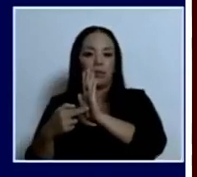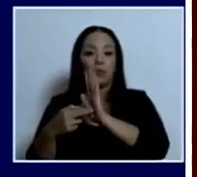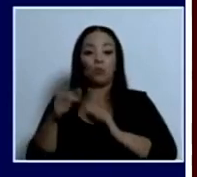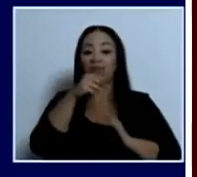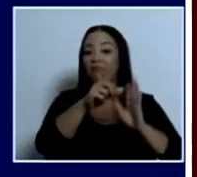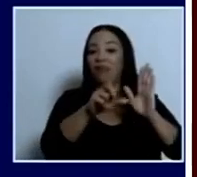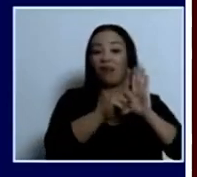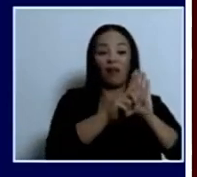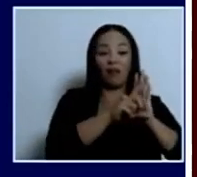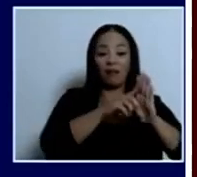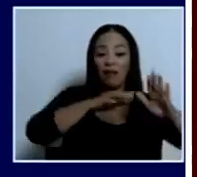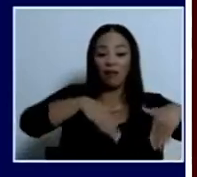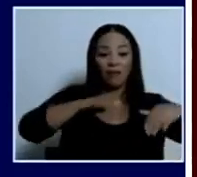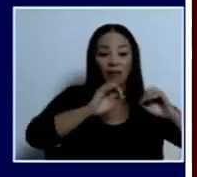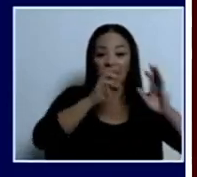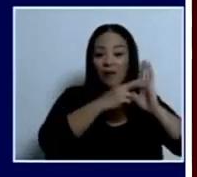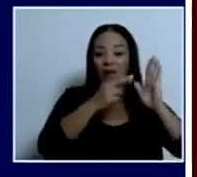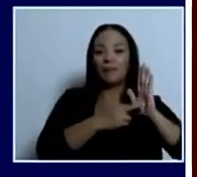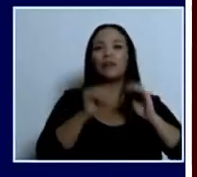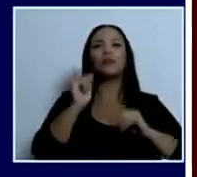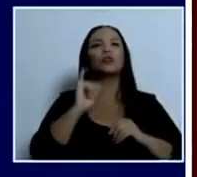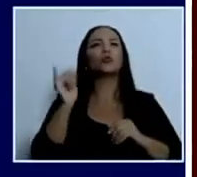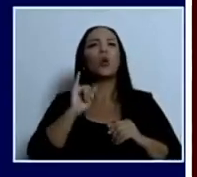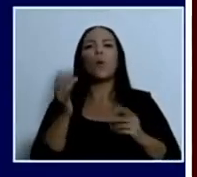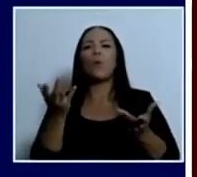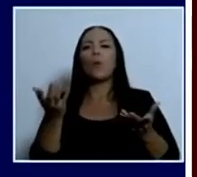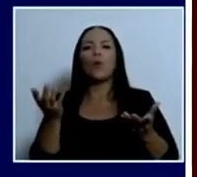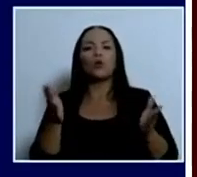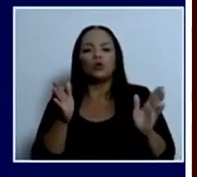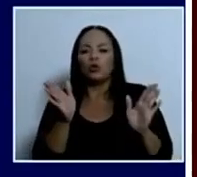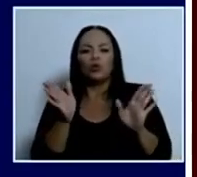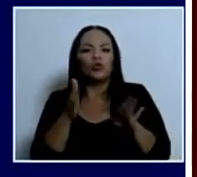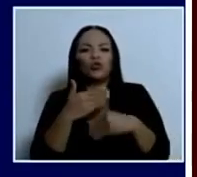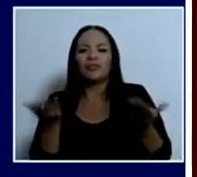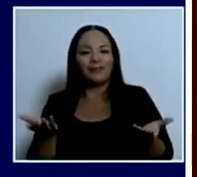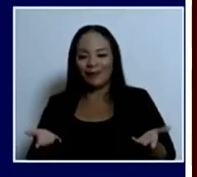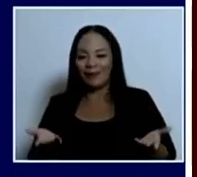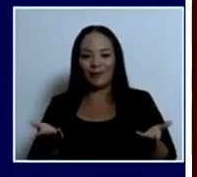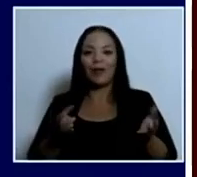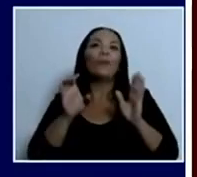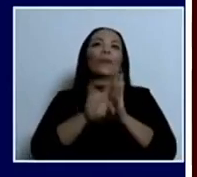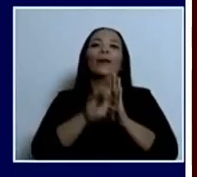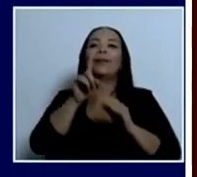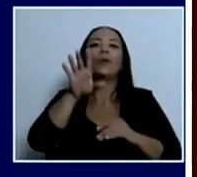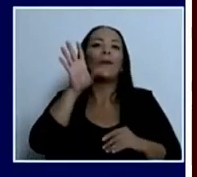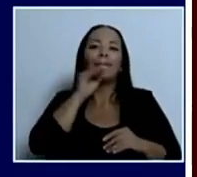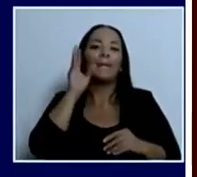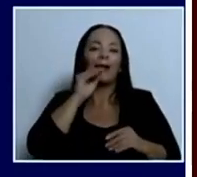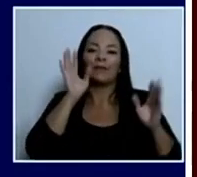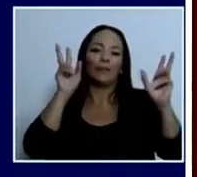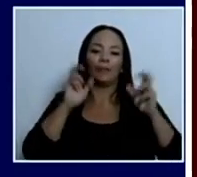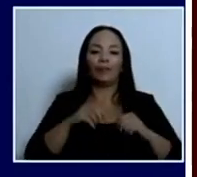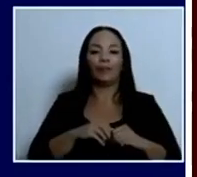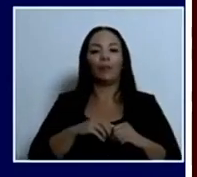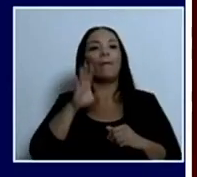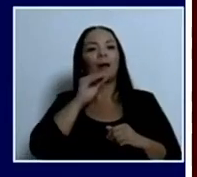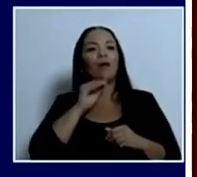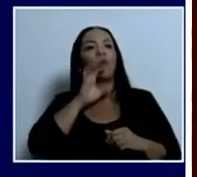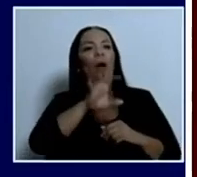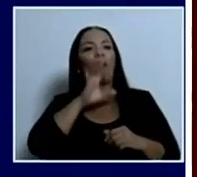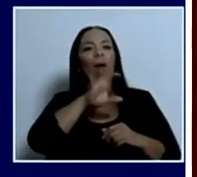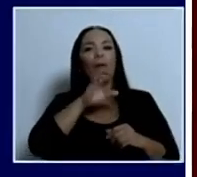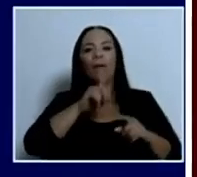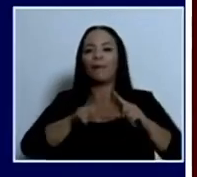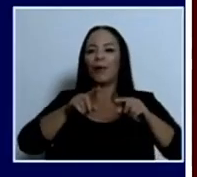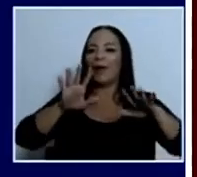guardián sin dientes, porque por más que ladrara, no tenía un efecto real. Y ahora lo